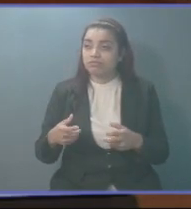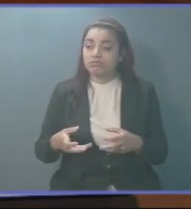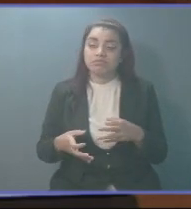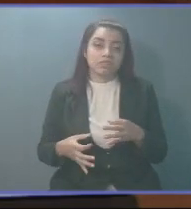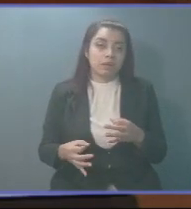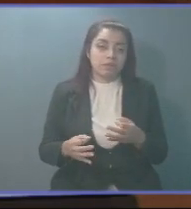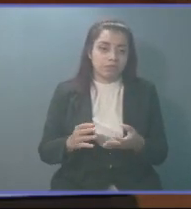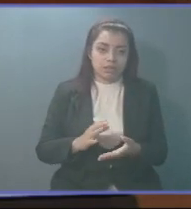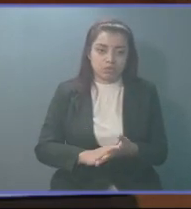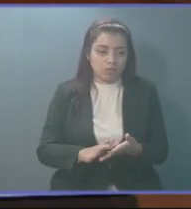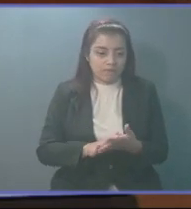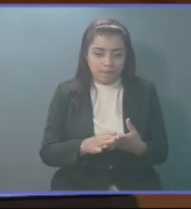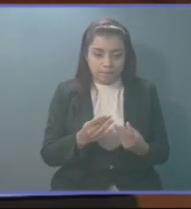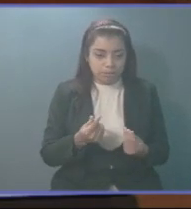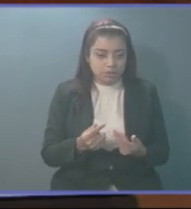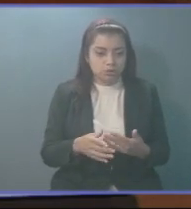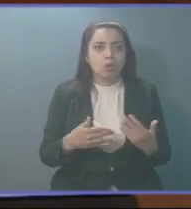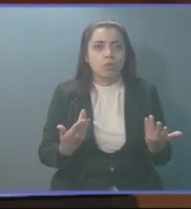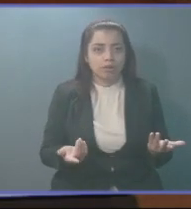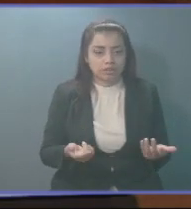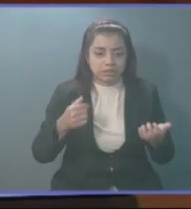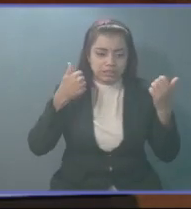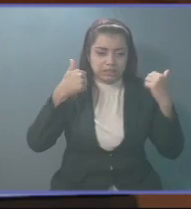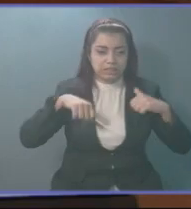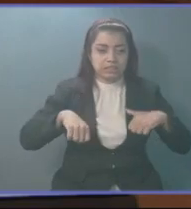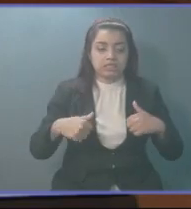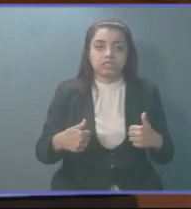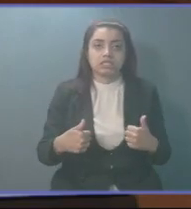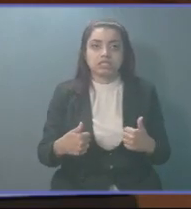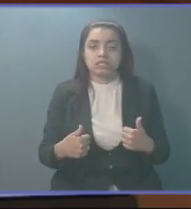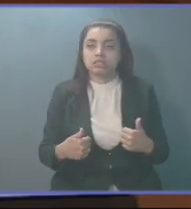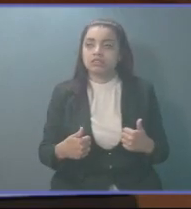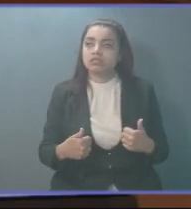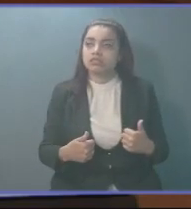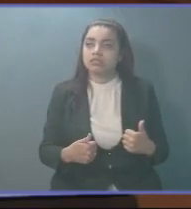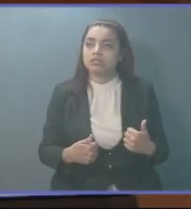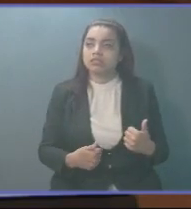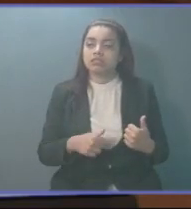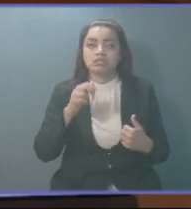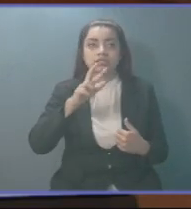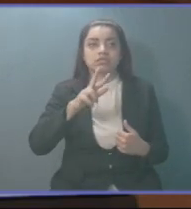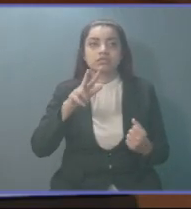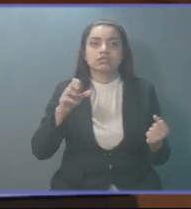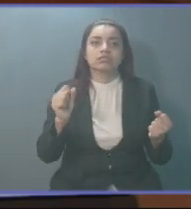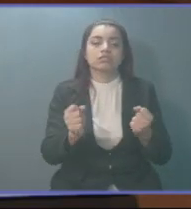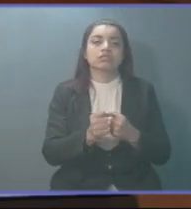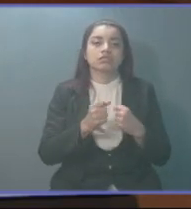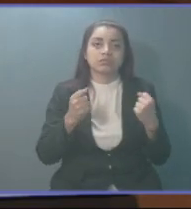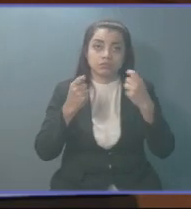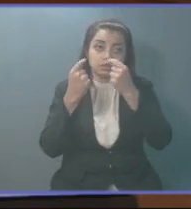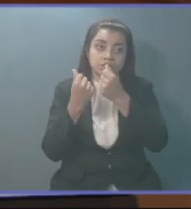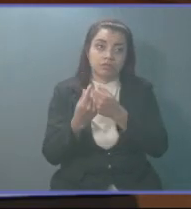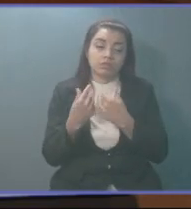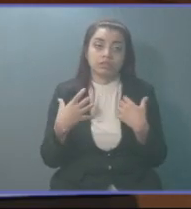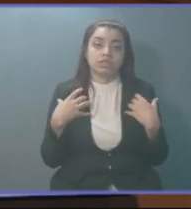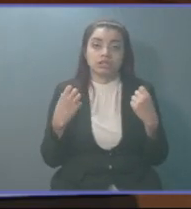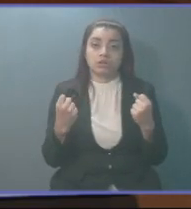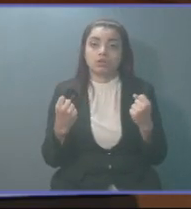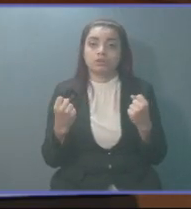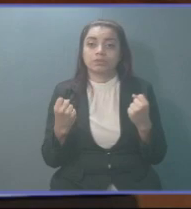desfinanciada. Se aprobó con una reducción de 33 millones en el presupuesto de salud.